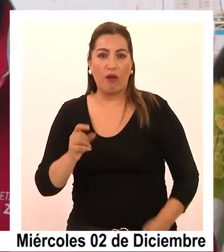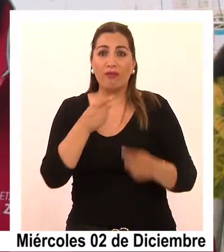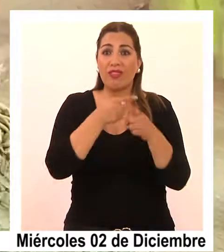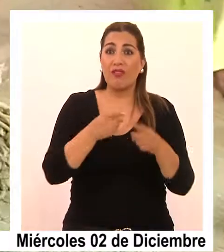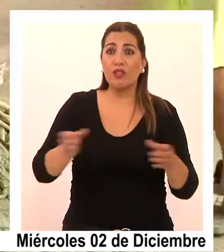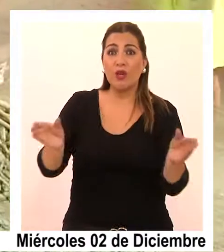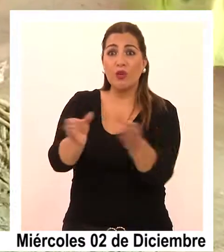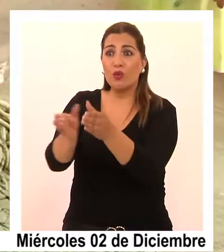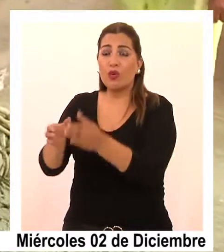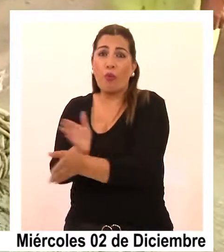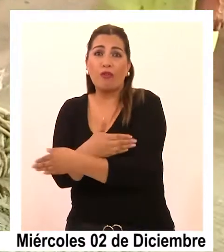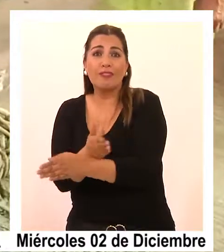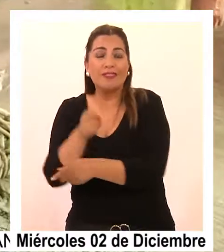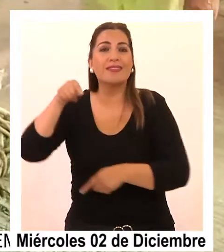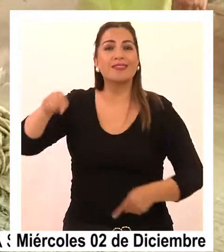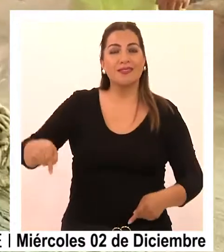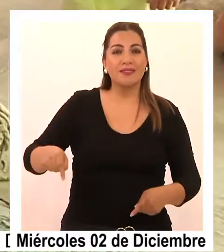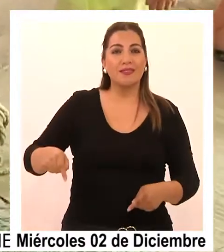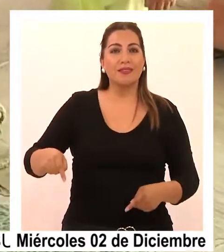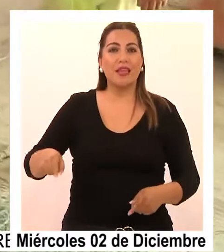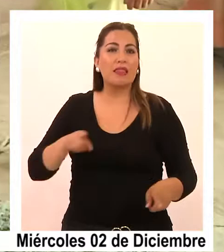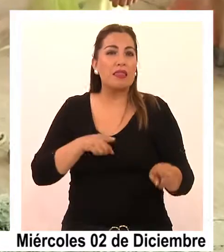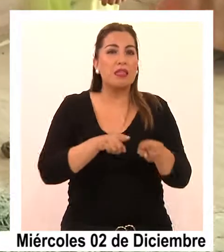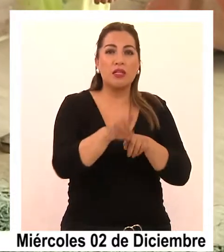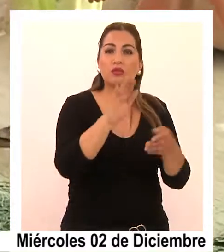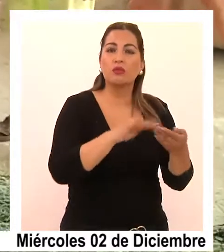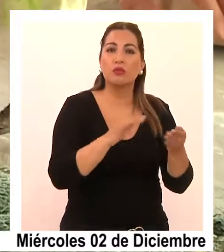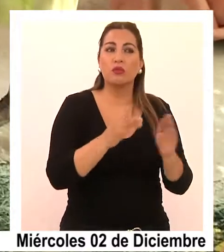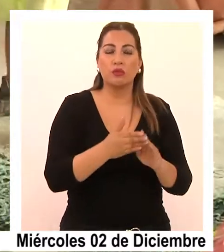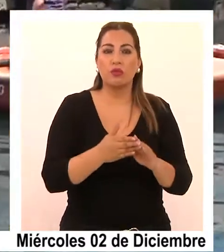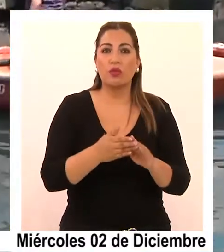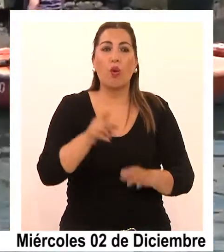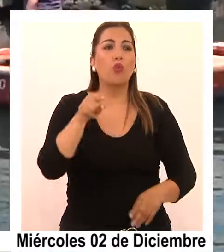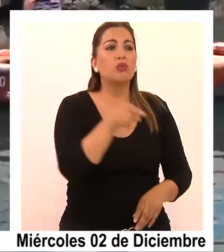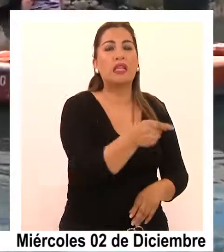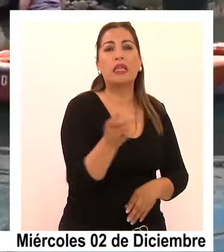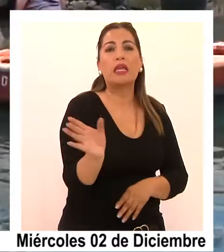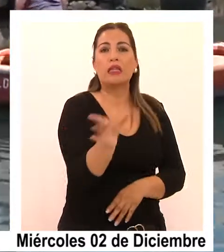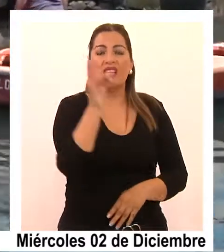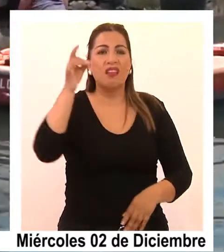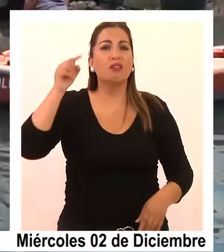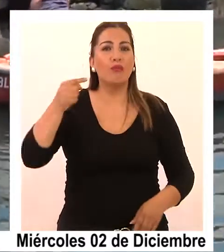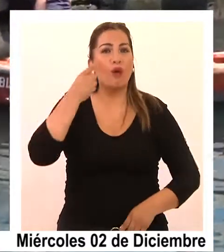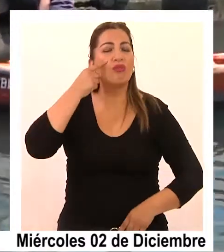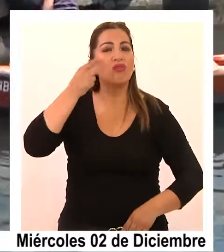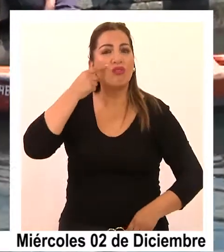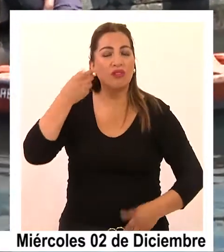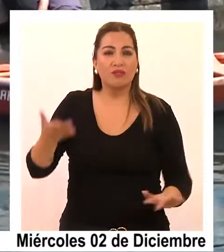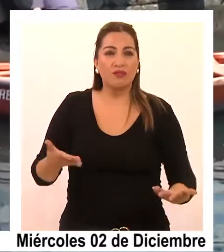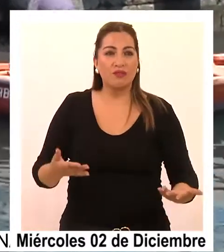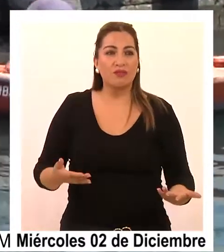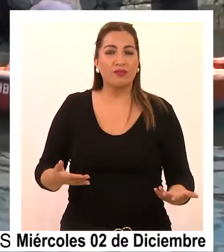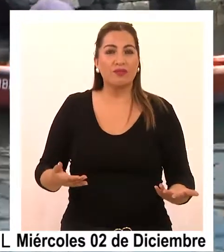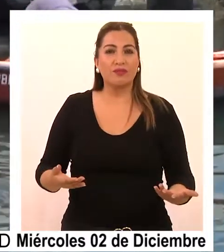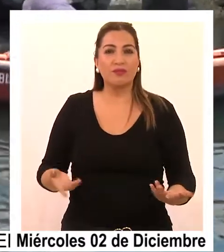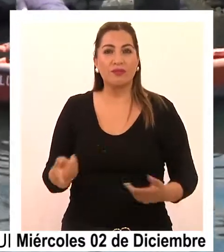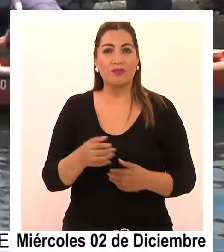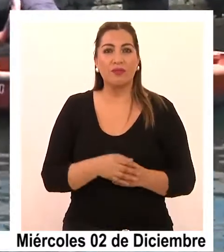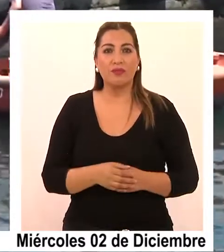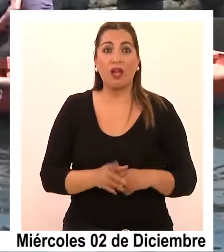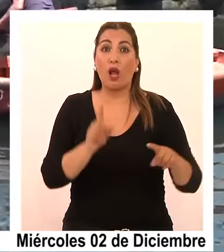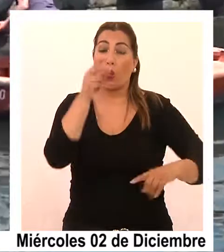pescadores es que esto llega directamente a la comunidad, los hace percibir la importancia de este efecto, les transmite